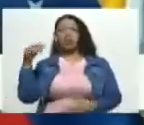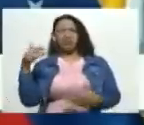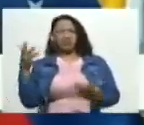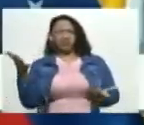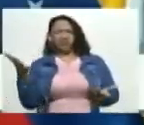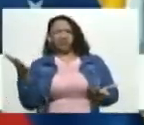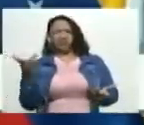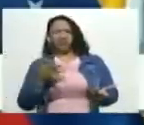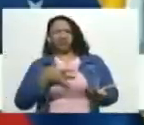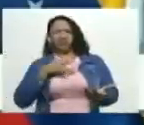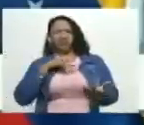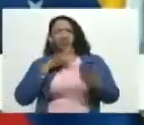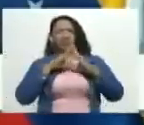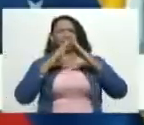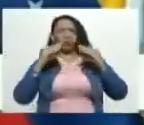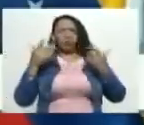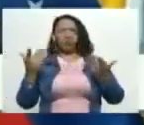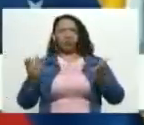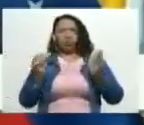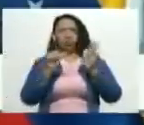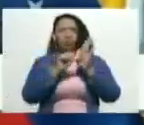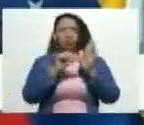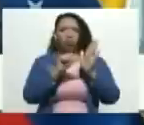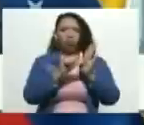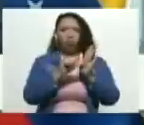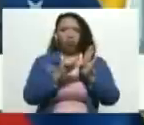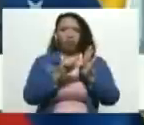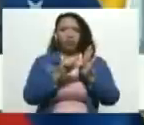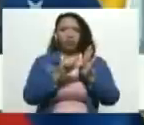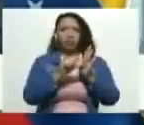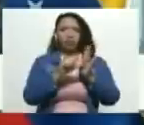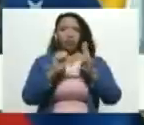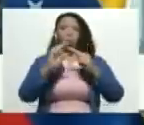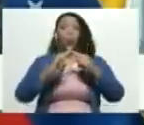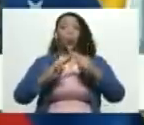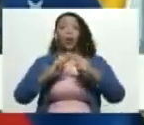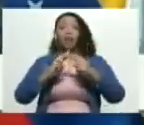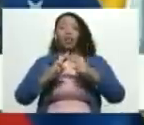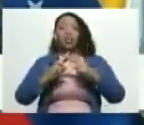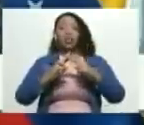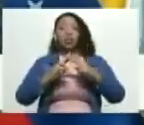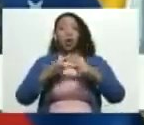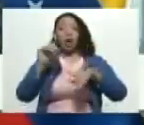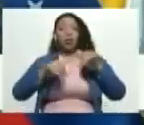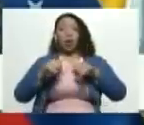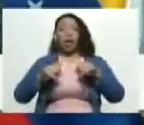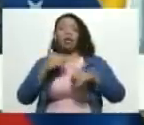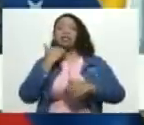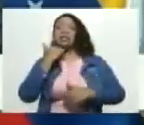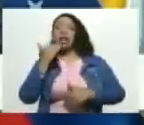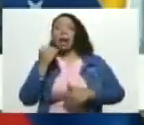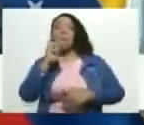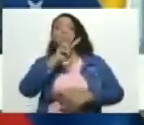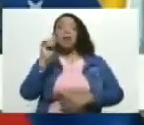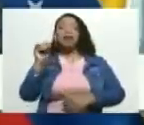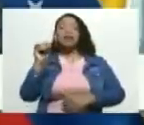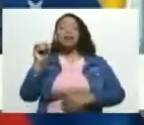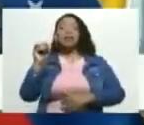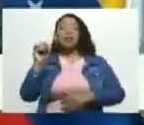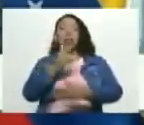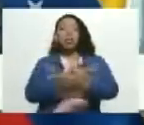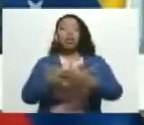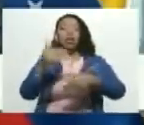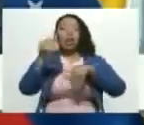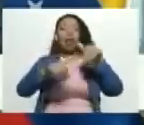donde el universo electoral se acerca a los 20 millones de electores imagínense